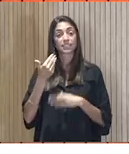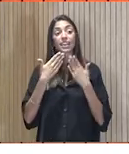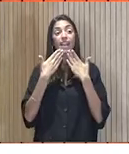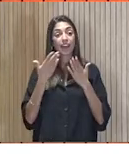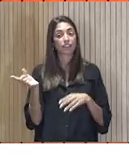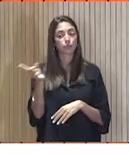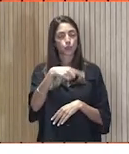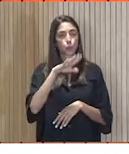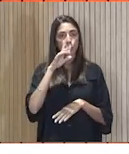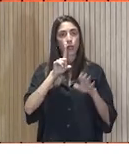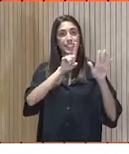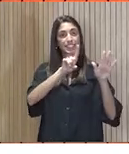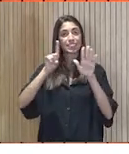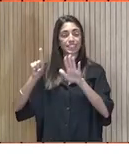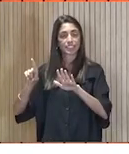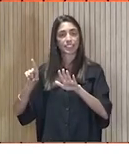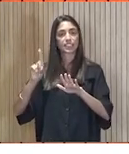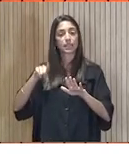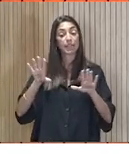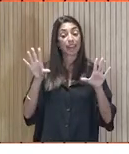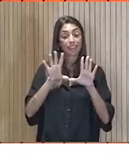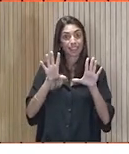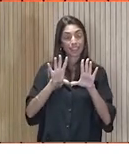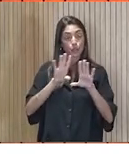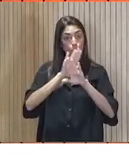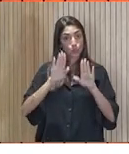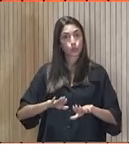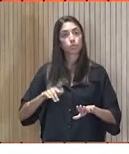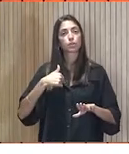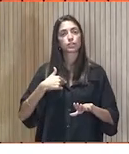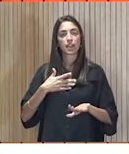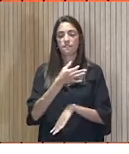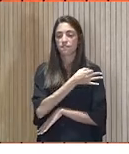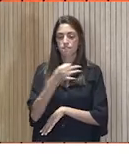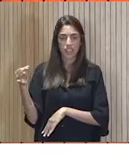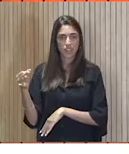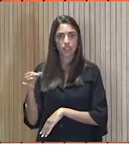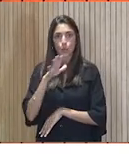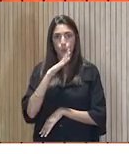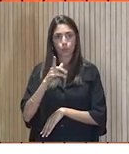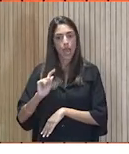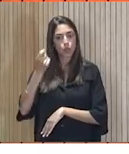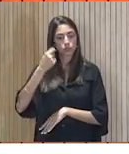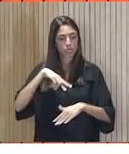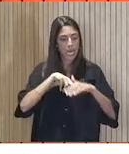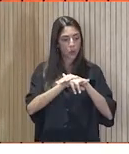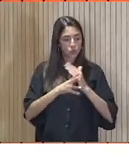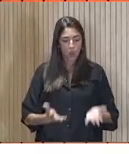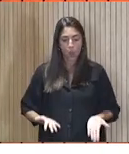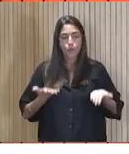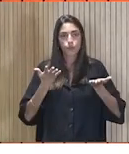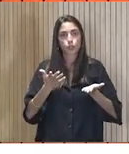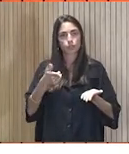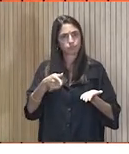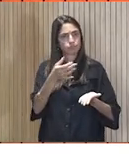estos 66 y el de los que están aquí, los 10, ha sido muy eficiente. Han conseguido que los recursos que se les han puesto en sus manos hayan sido